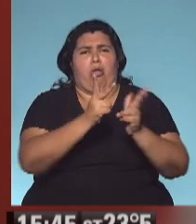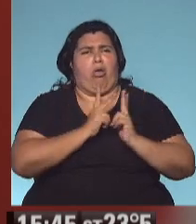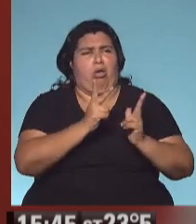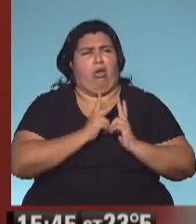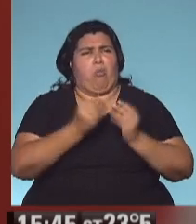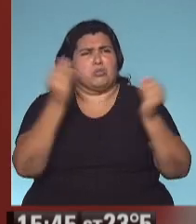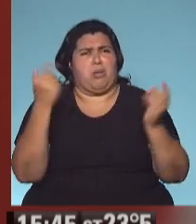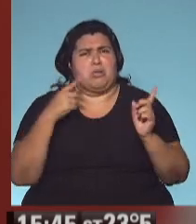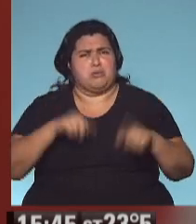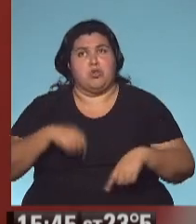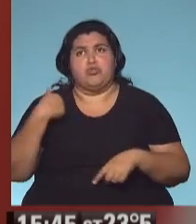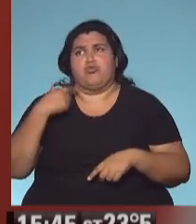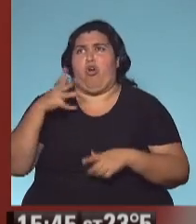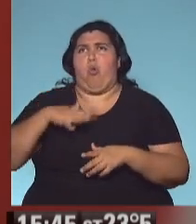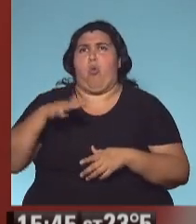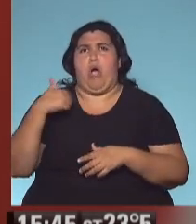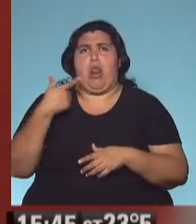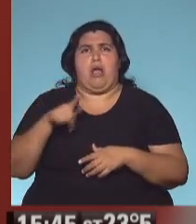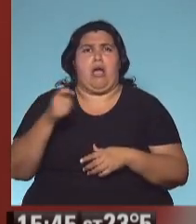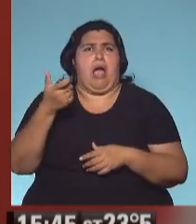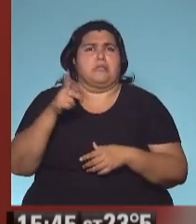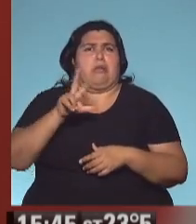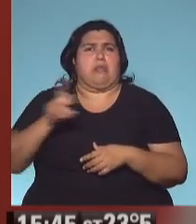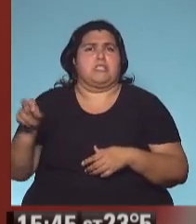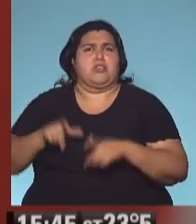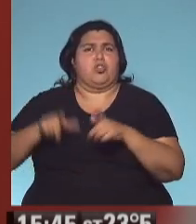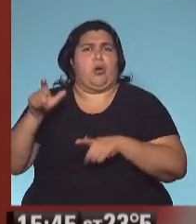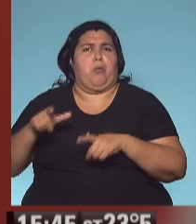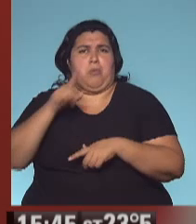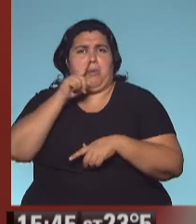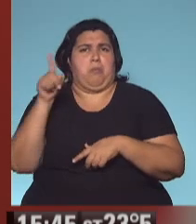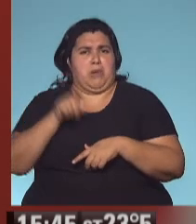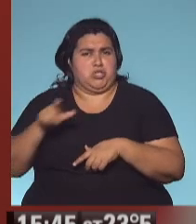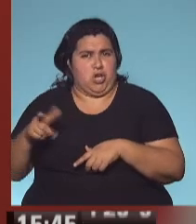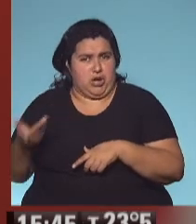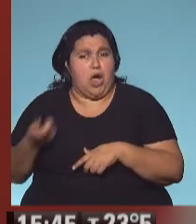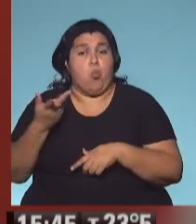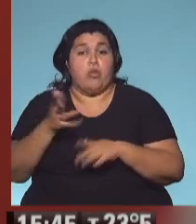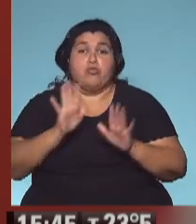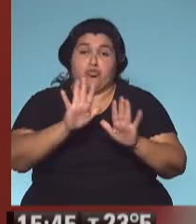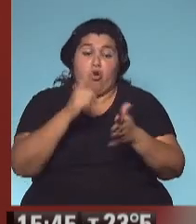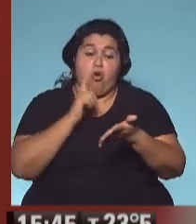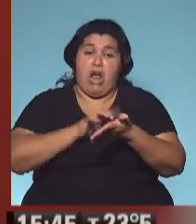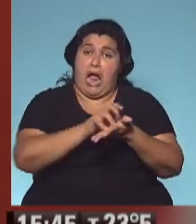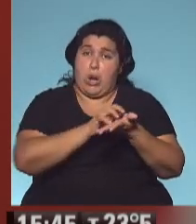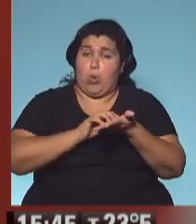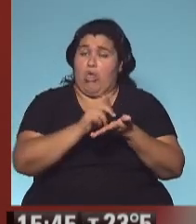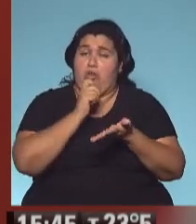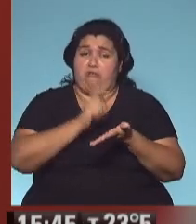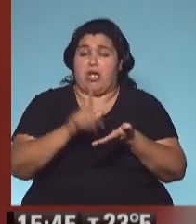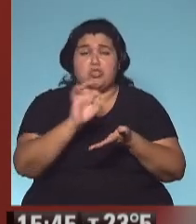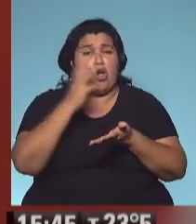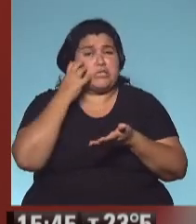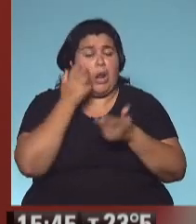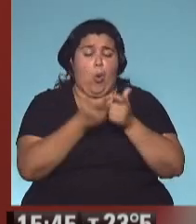estoy acá en un lugar donde tiene 300 mil o 250 mil. ¿Cómo hago? Bueno, haga lo siguiente. Con una calculadora, inclusive en el teléfono